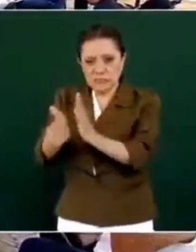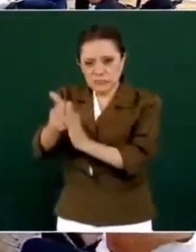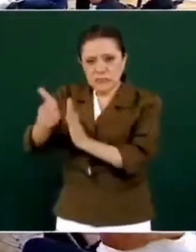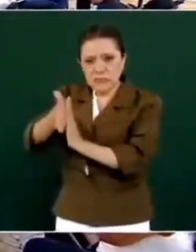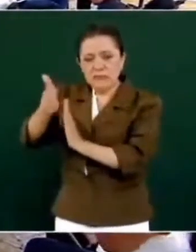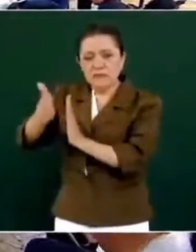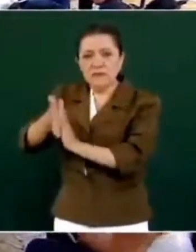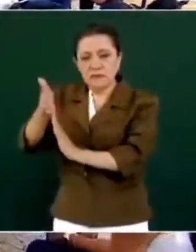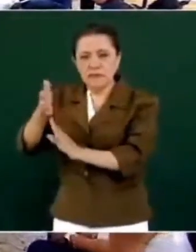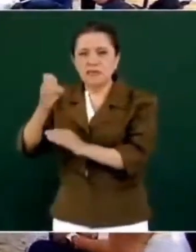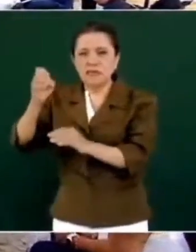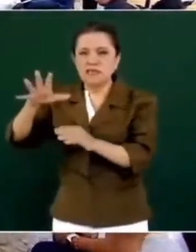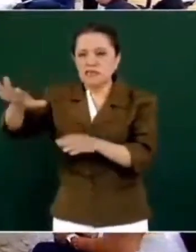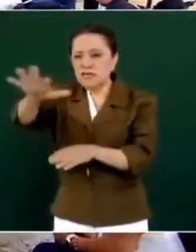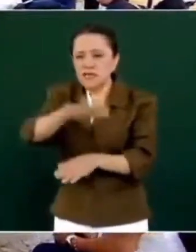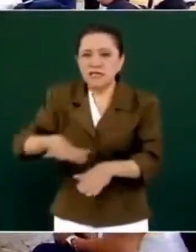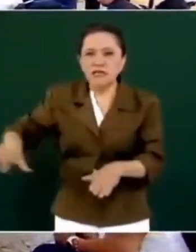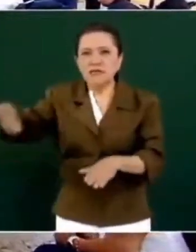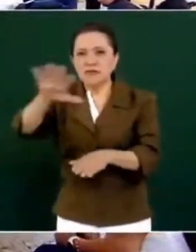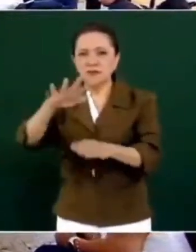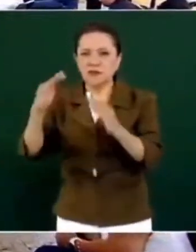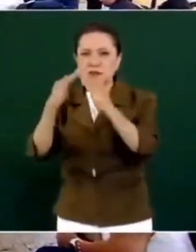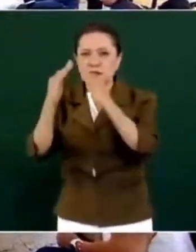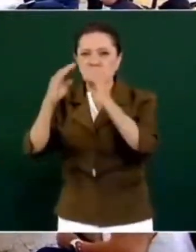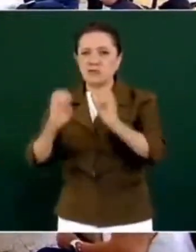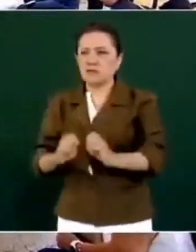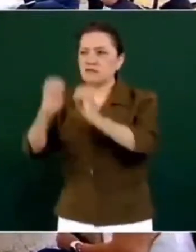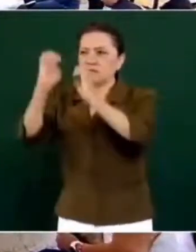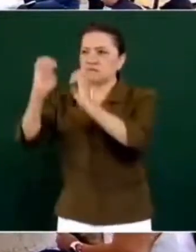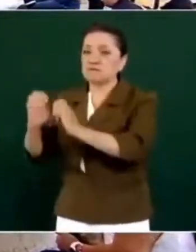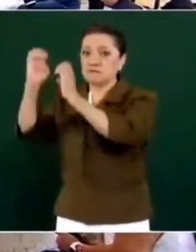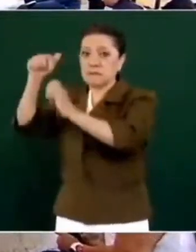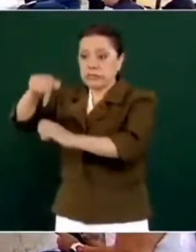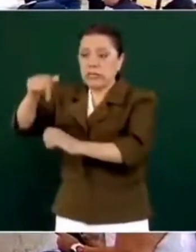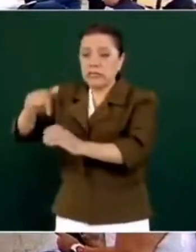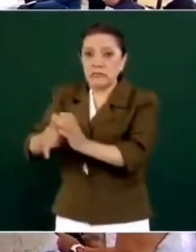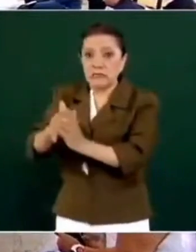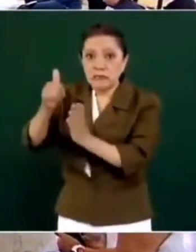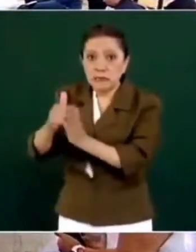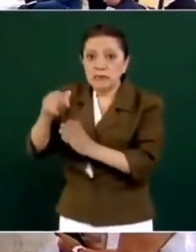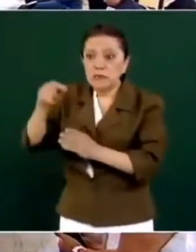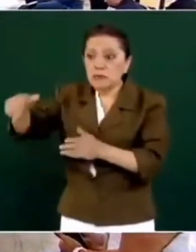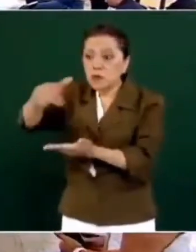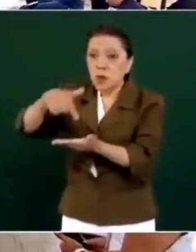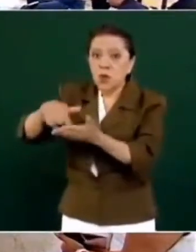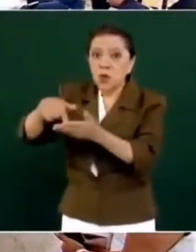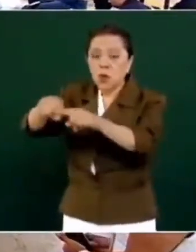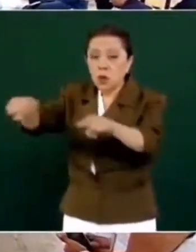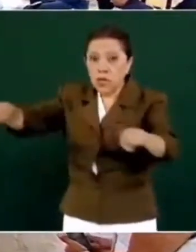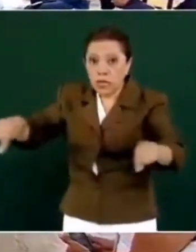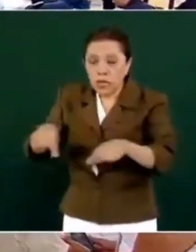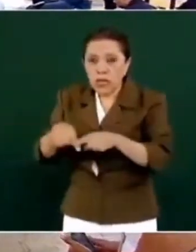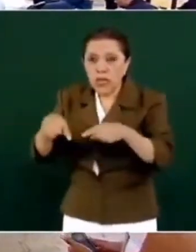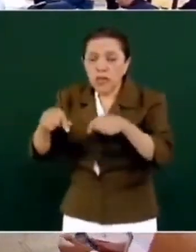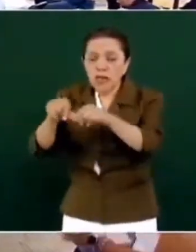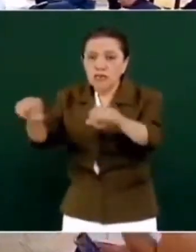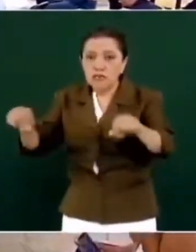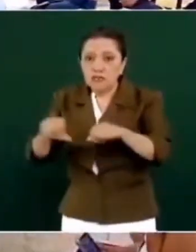unidades habitacionales en una zona de peligro riesgo y